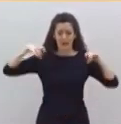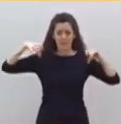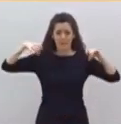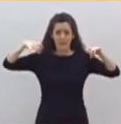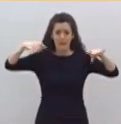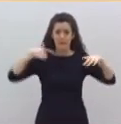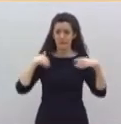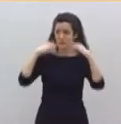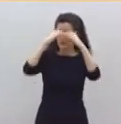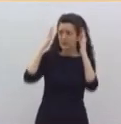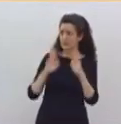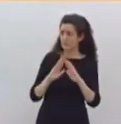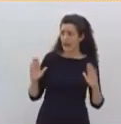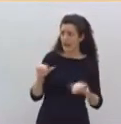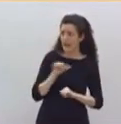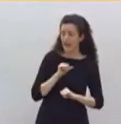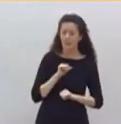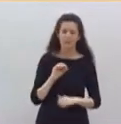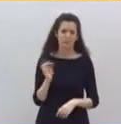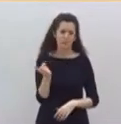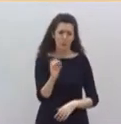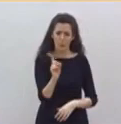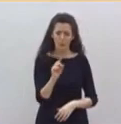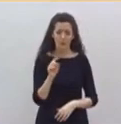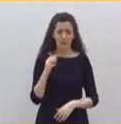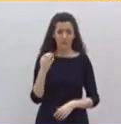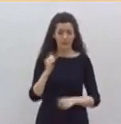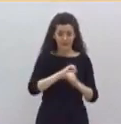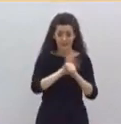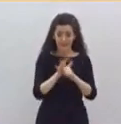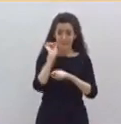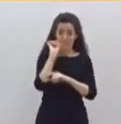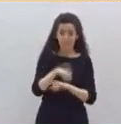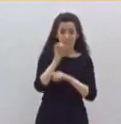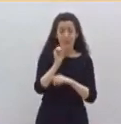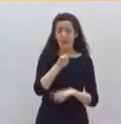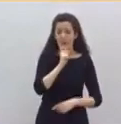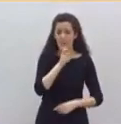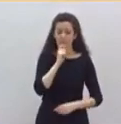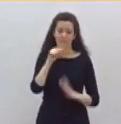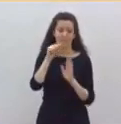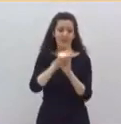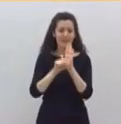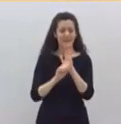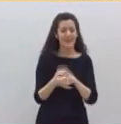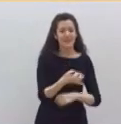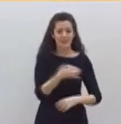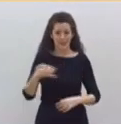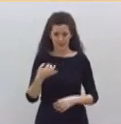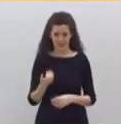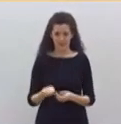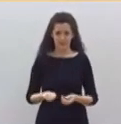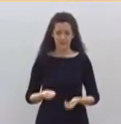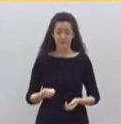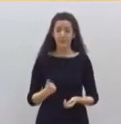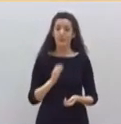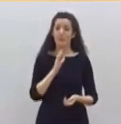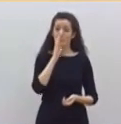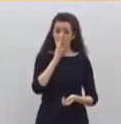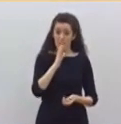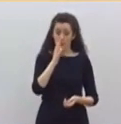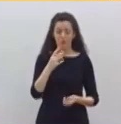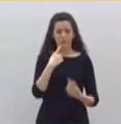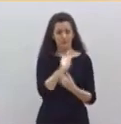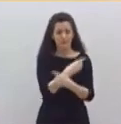eficaces de gobierno. Y por eso quiero decirles hoy a los españoles que apoyamos este estado de alarma para que usted